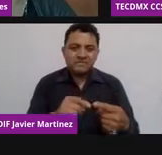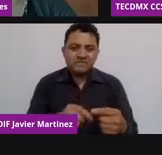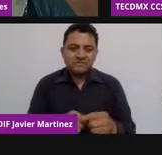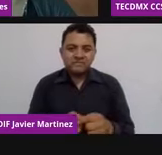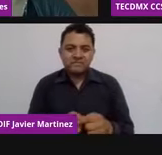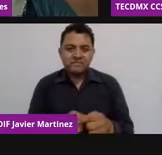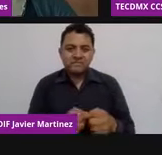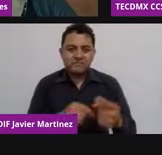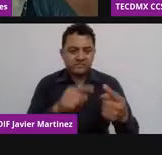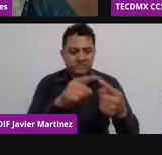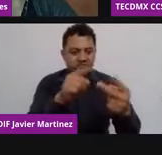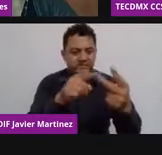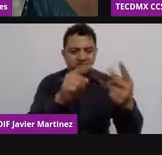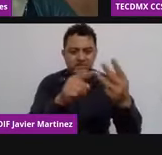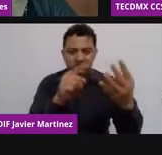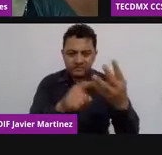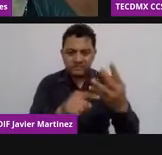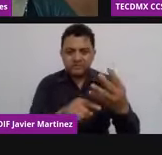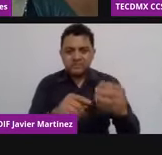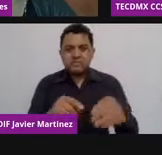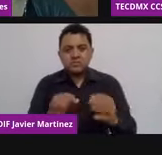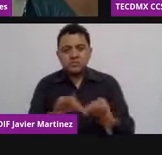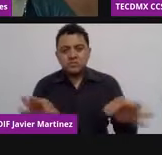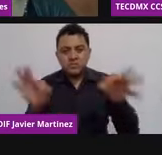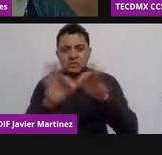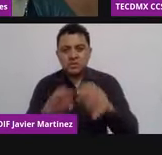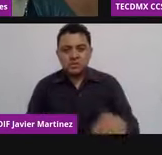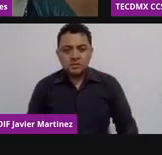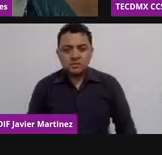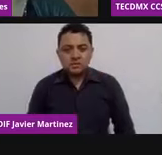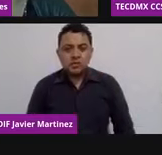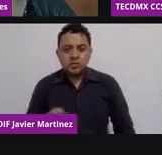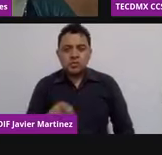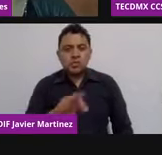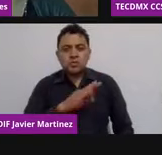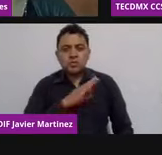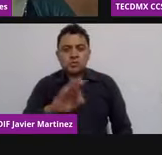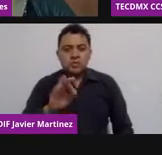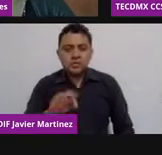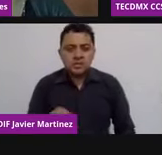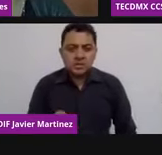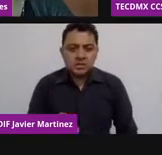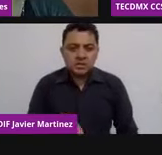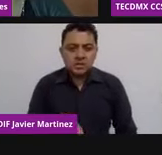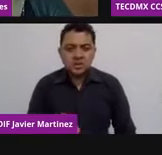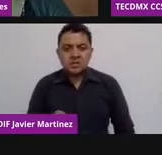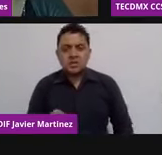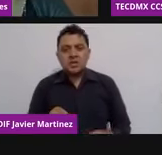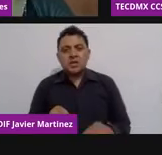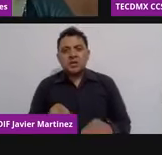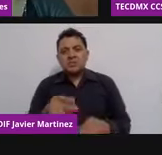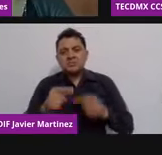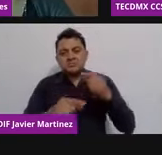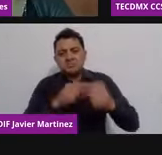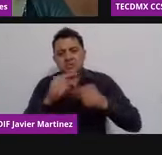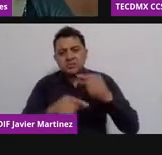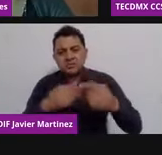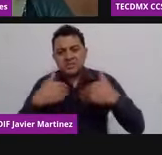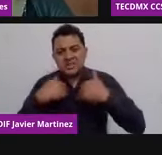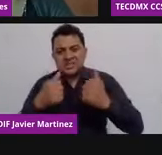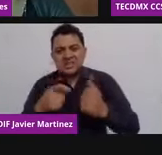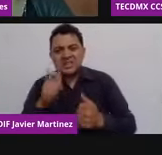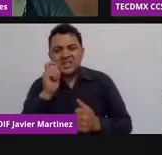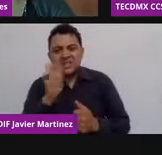estos cuatro pueden ser puntos en los cuales podrías identificar la manera en la cual te comportas que te podrían definir un